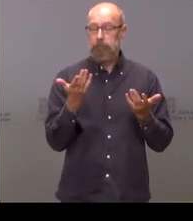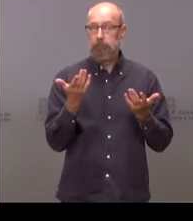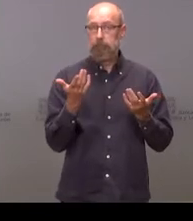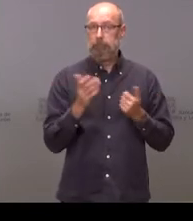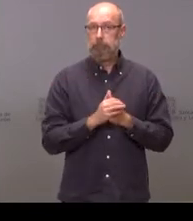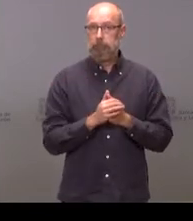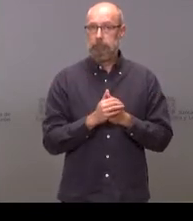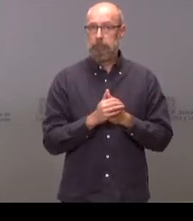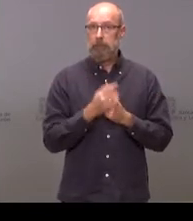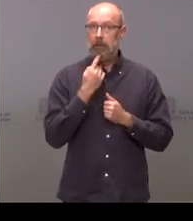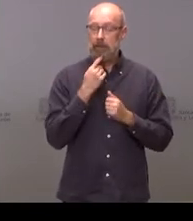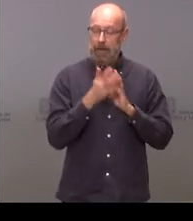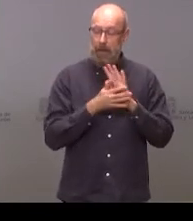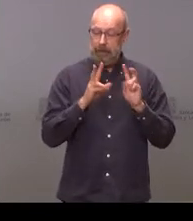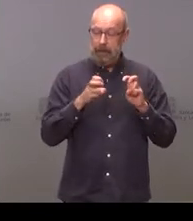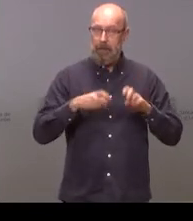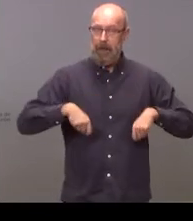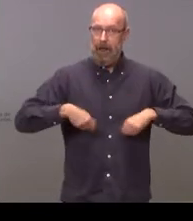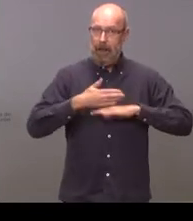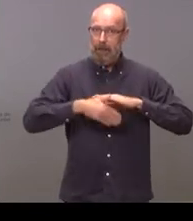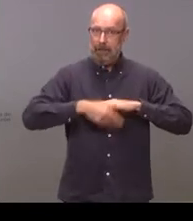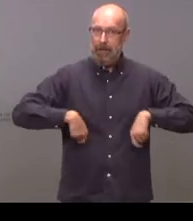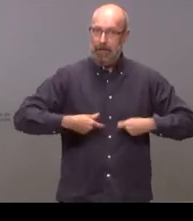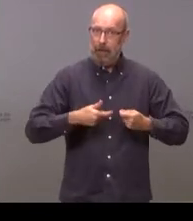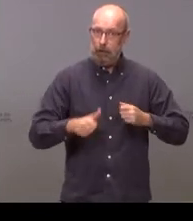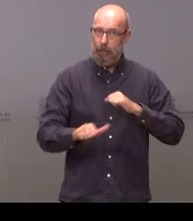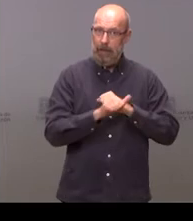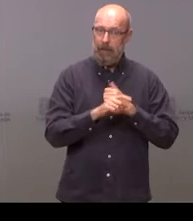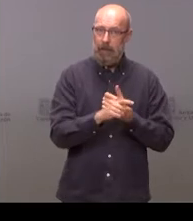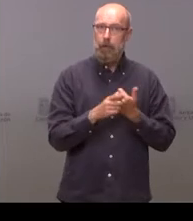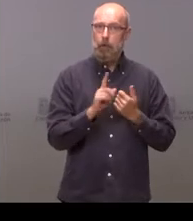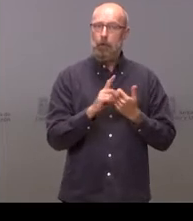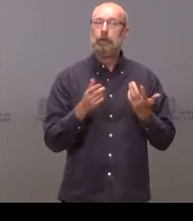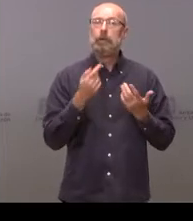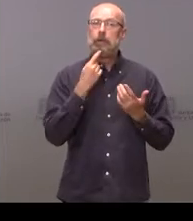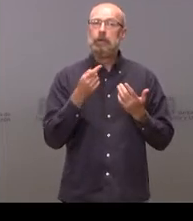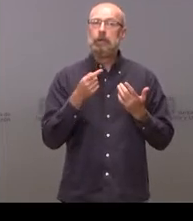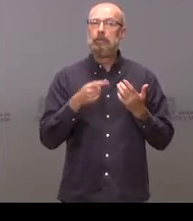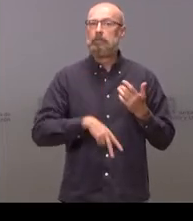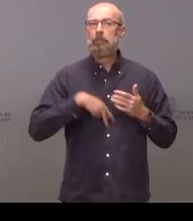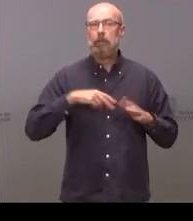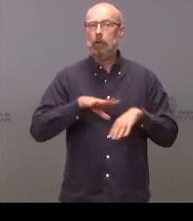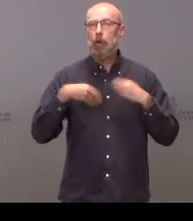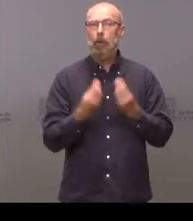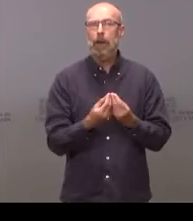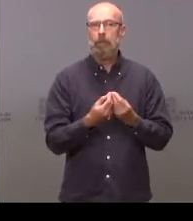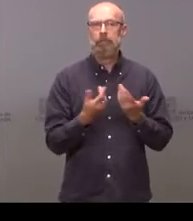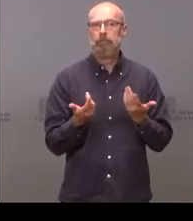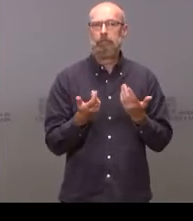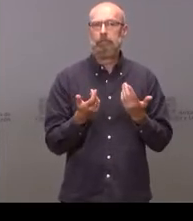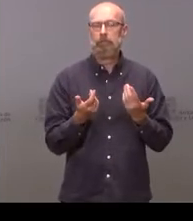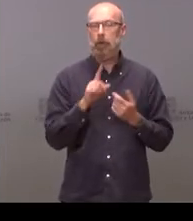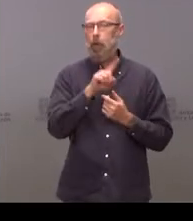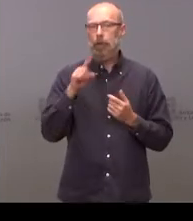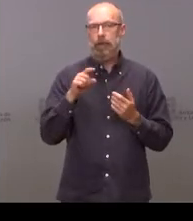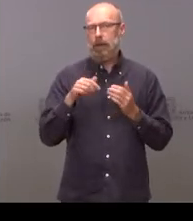límite de gasto no financiero es un volumen global del mismo de 11.621 millones de euros, un déficit que se incorporará